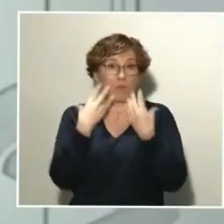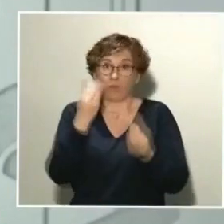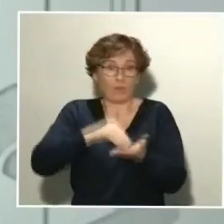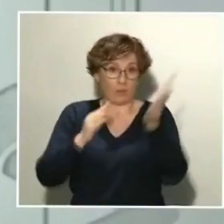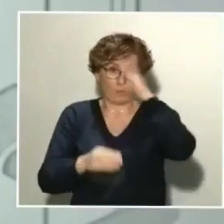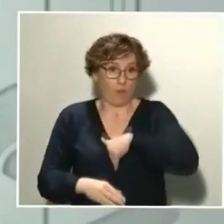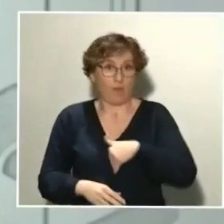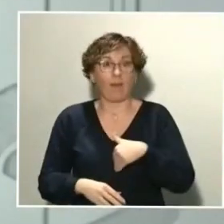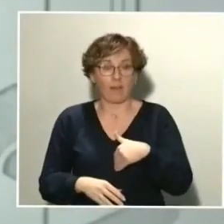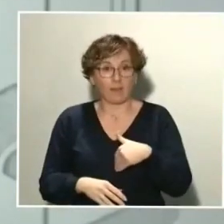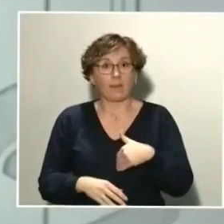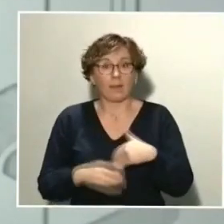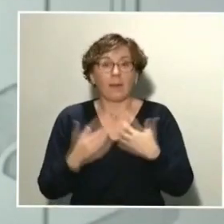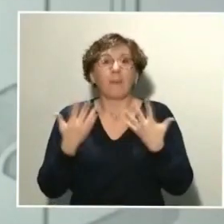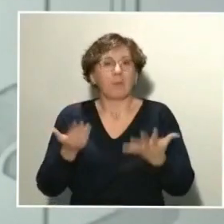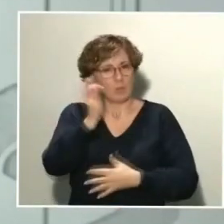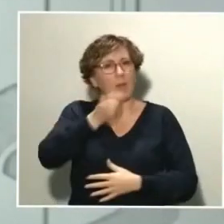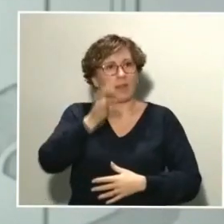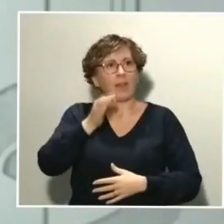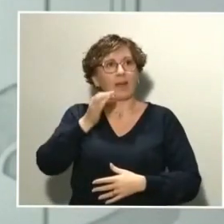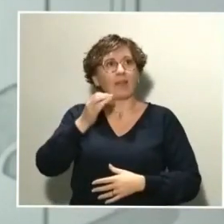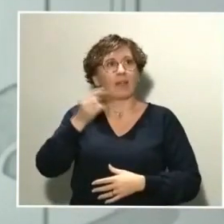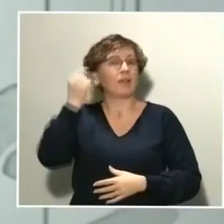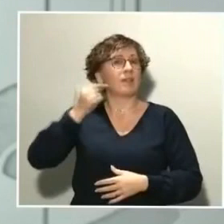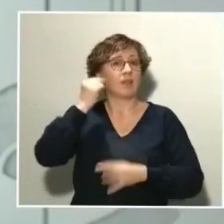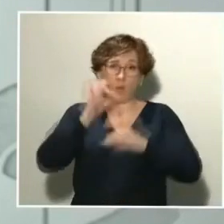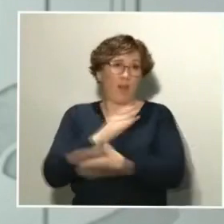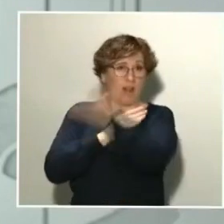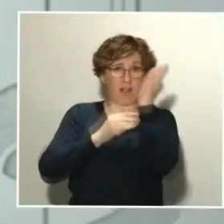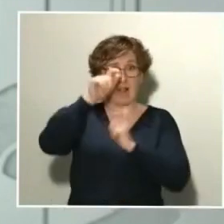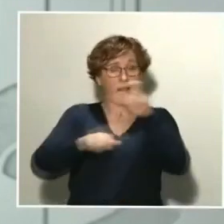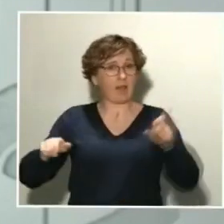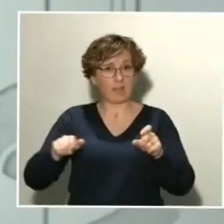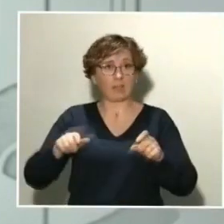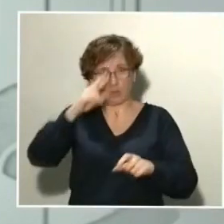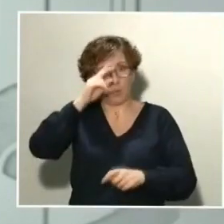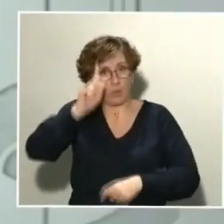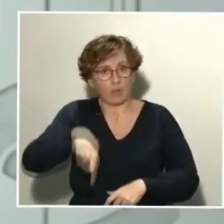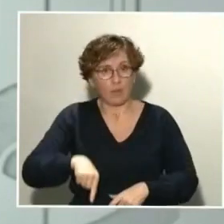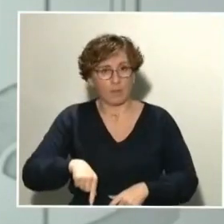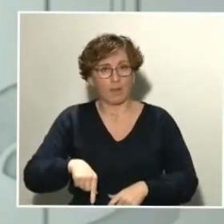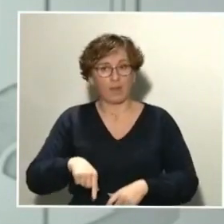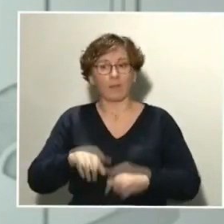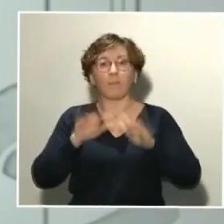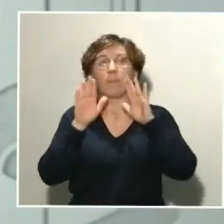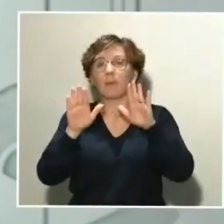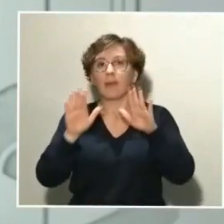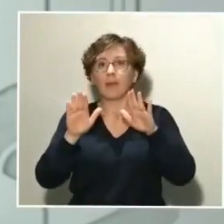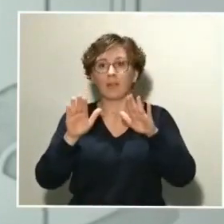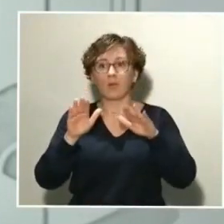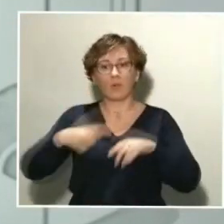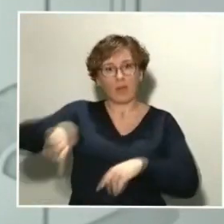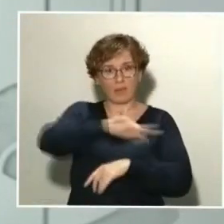oímos lo mismo que oye todo el mundo y nos preocupa. De todas formas, como le digo, se están haciendo importantes esfuerzos para